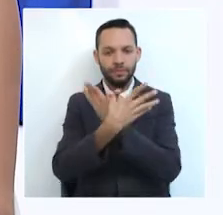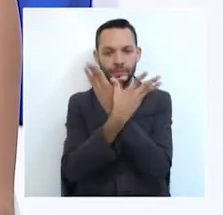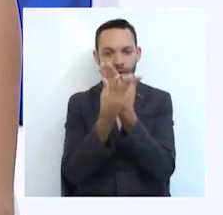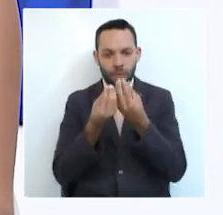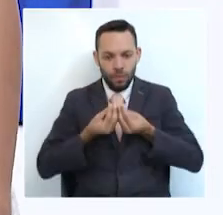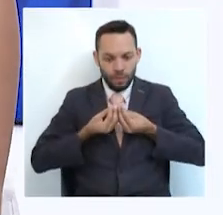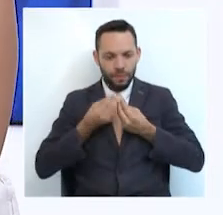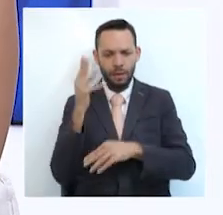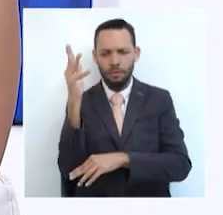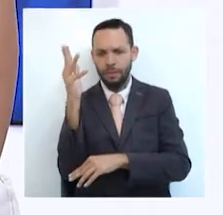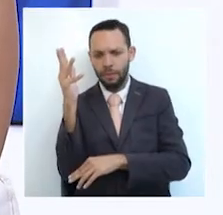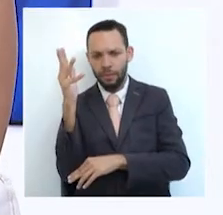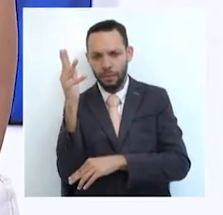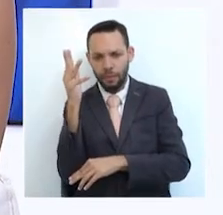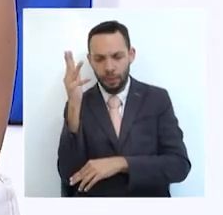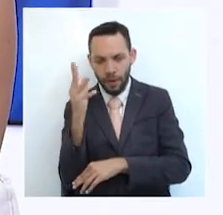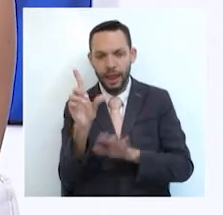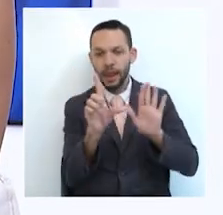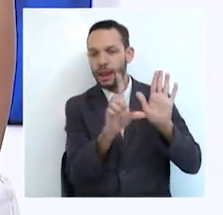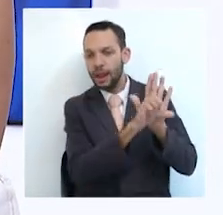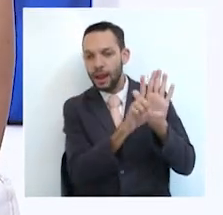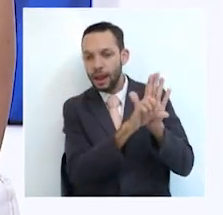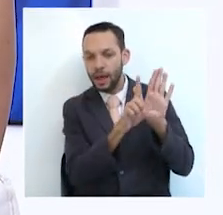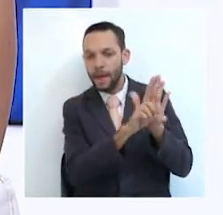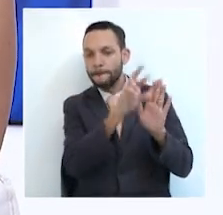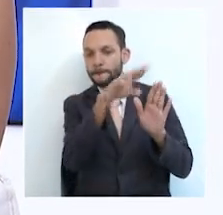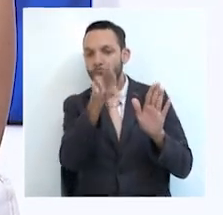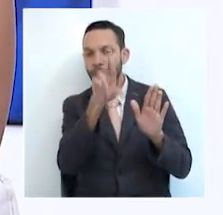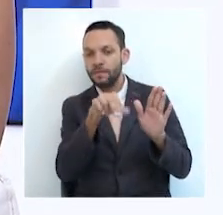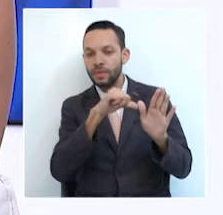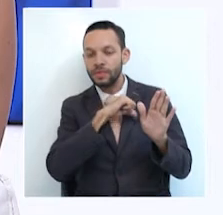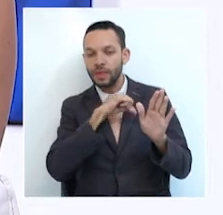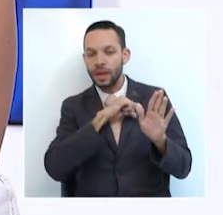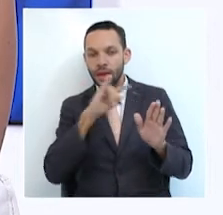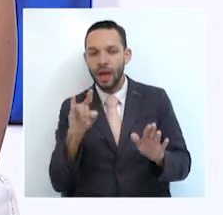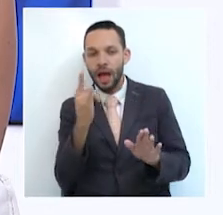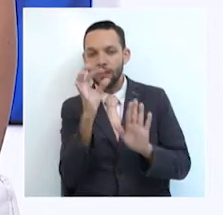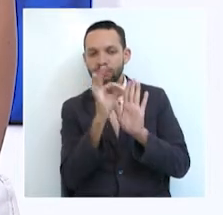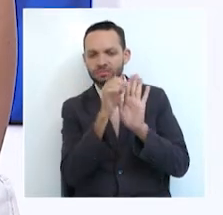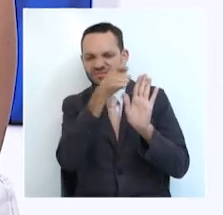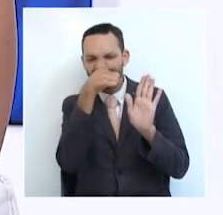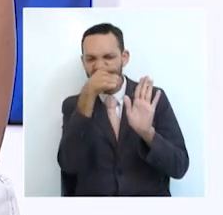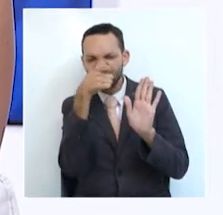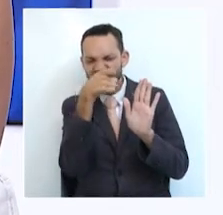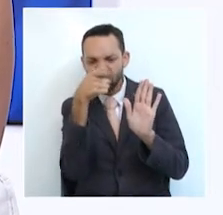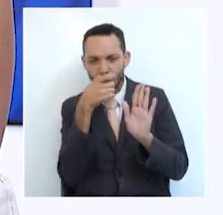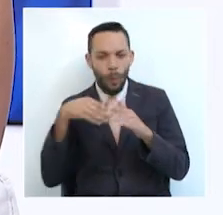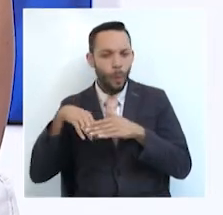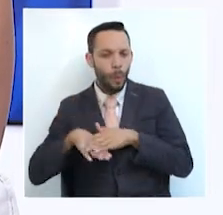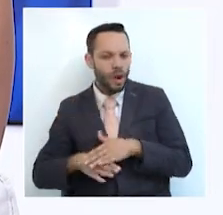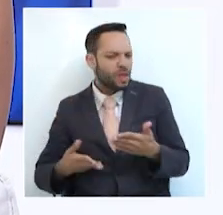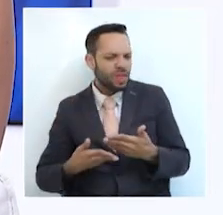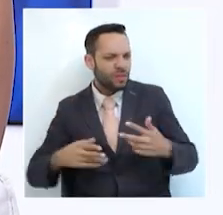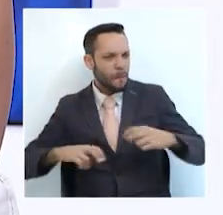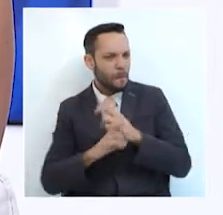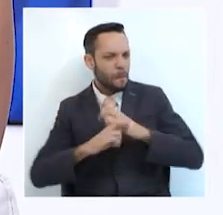ponencia para el último debate del proyecto de ley que prohíbe el porte y consumo de cualquier cantidad de sustancias psicoactivas en parques y